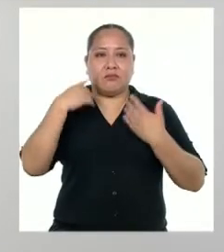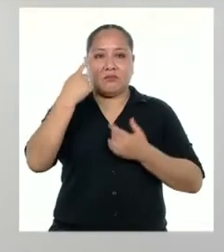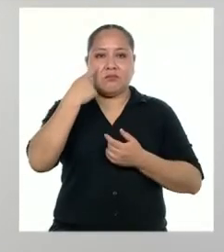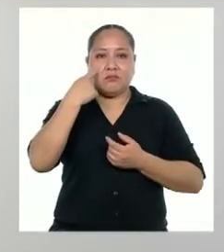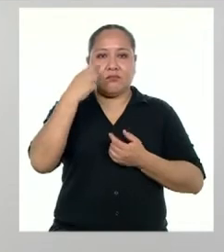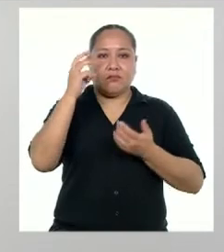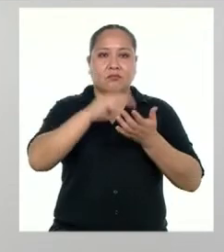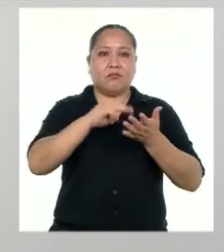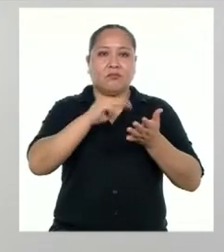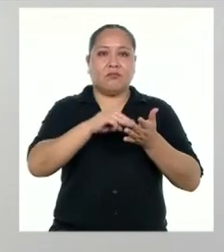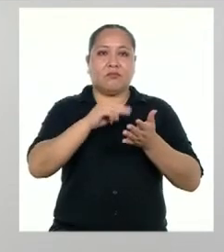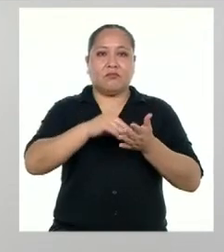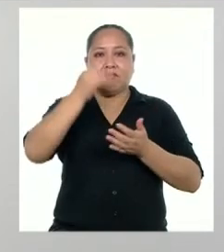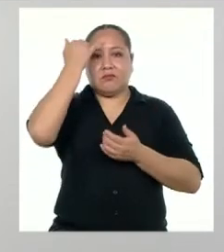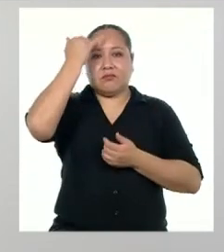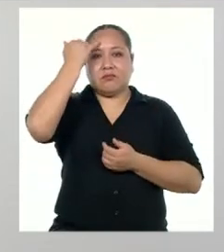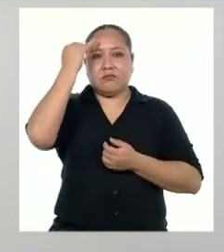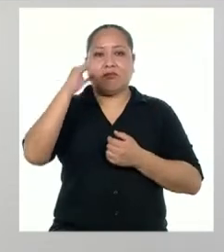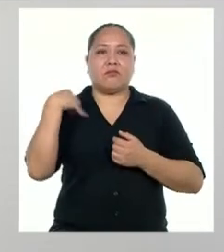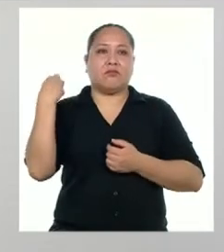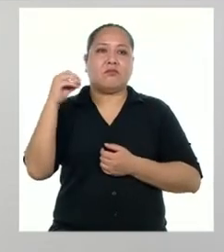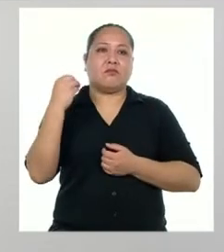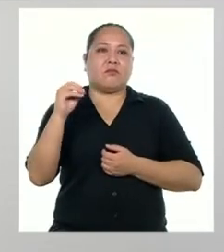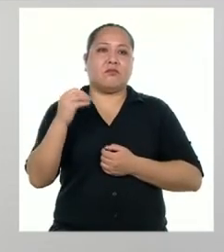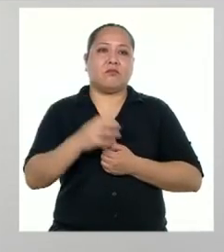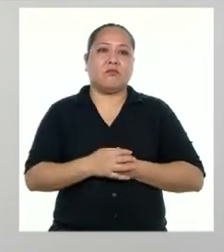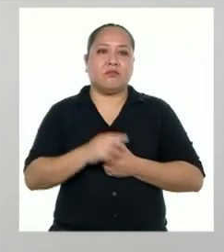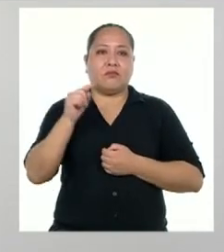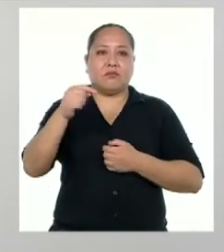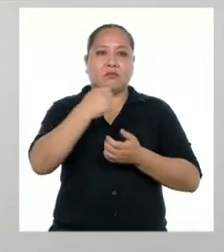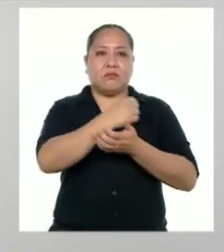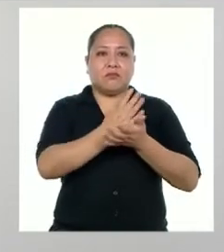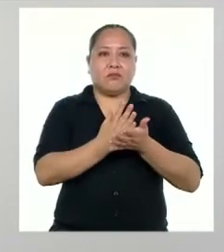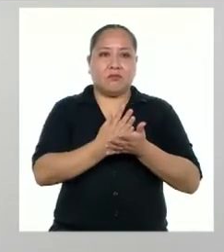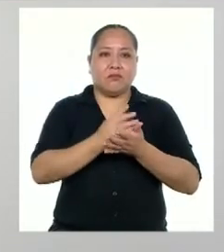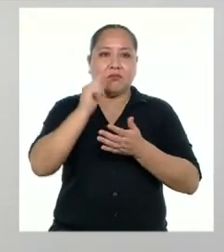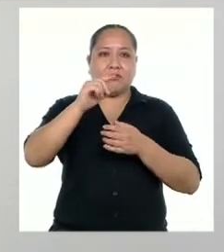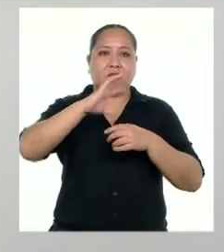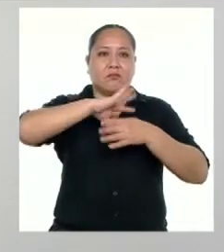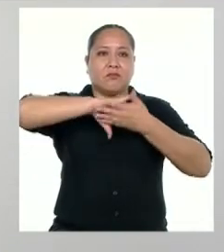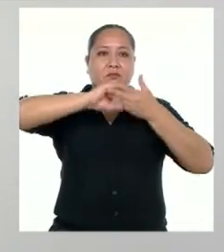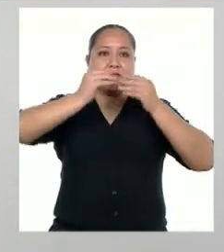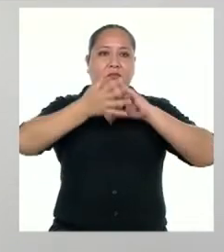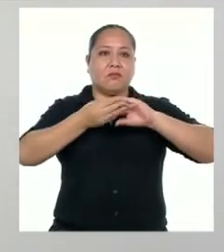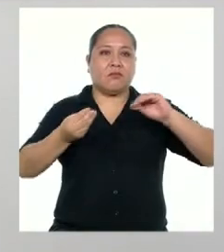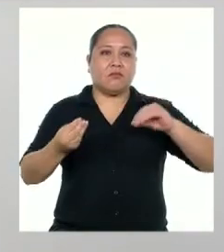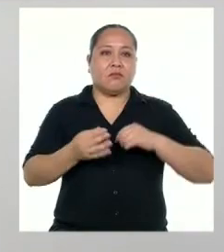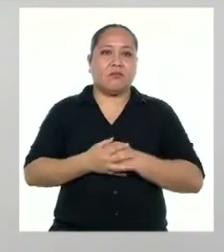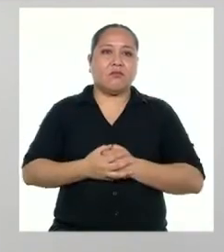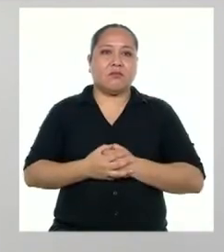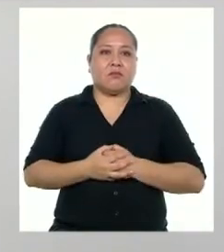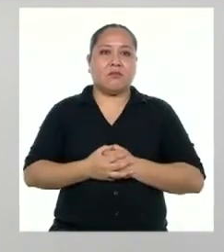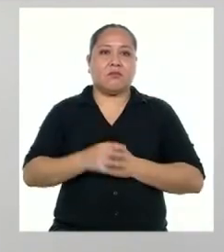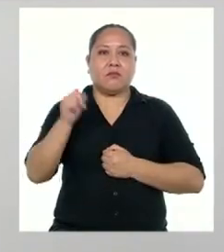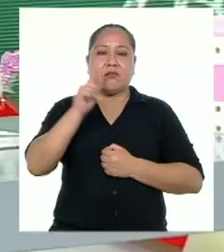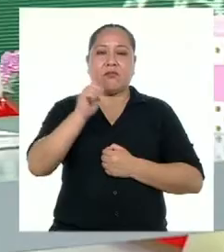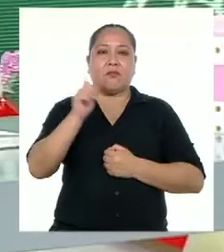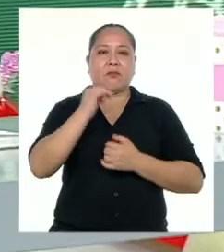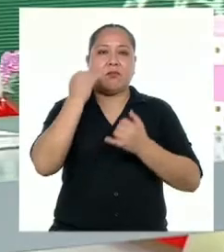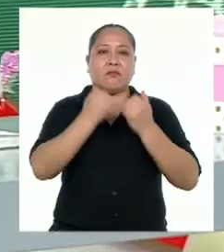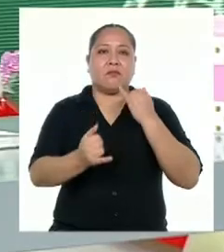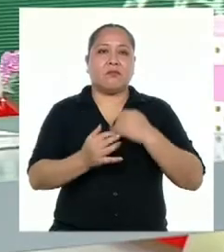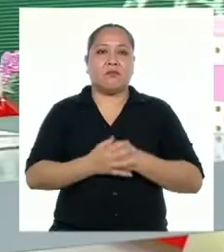acerca de la perspectiva de los jóvenes sobre esta etapa de nuestra historia. Que, por cierto, aún no acaba.